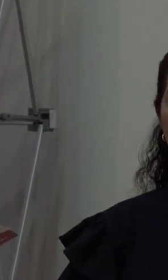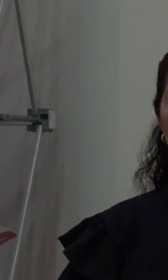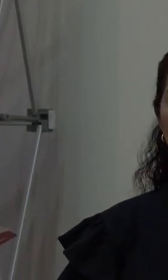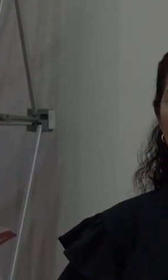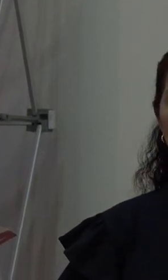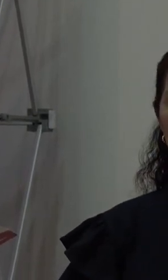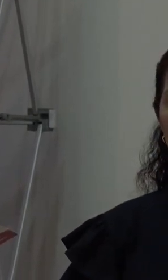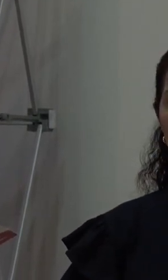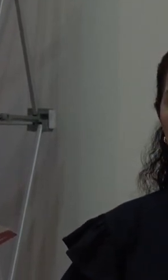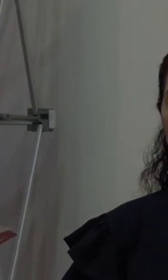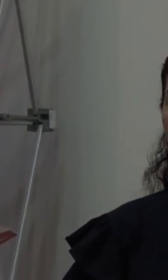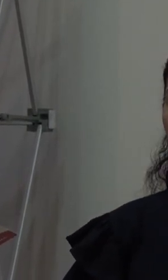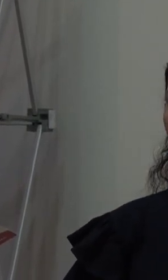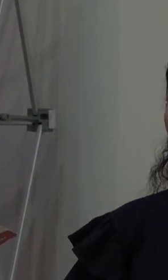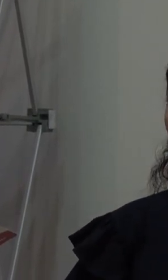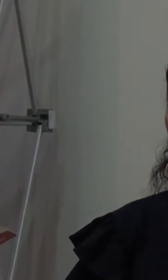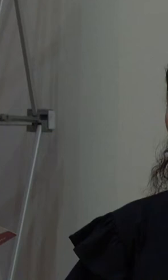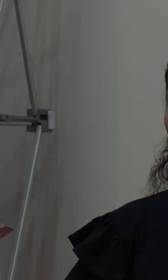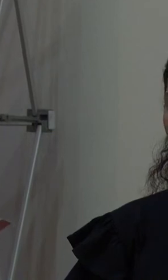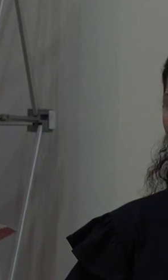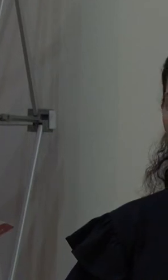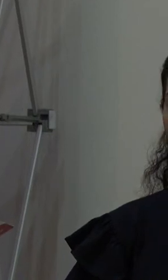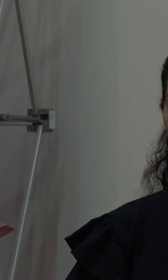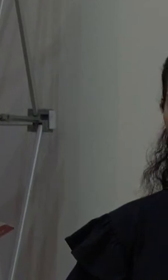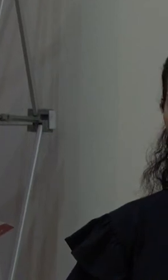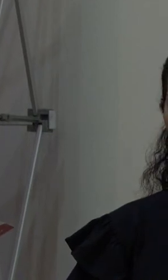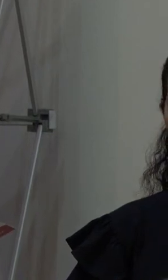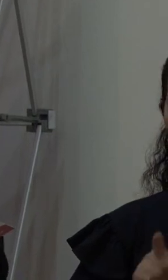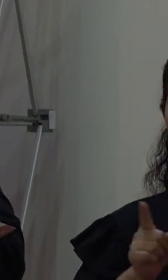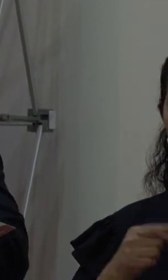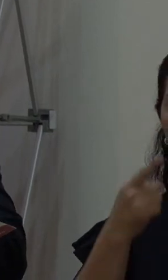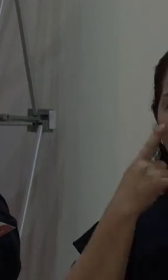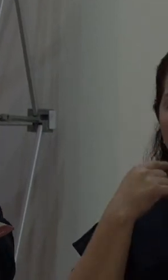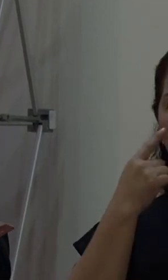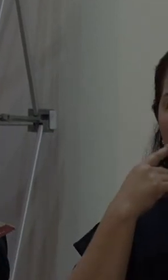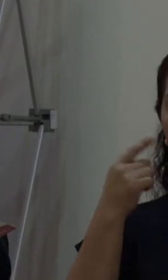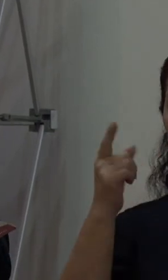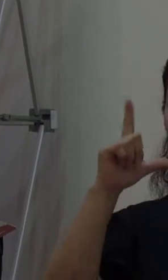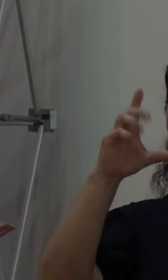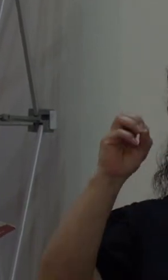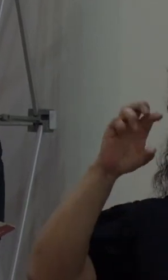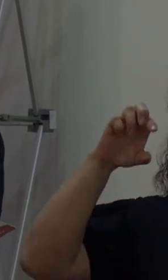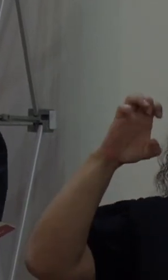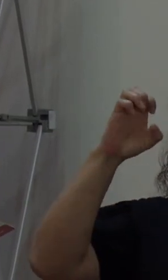El señor Jorge López Gago, adelante, bienvenido.